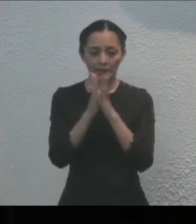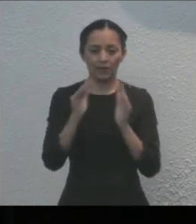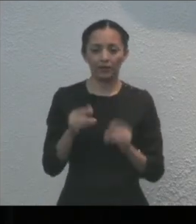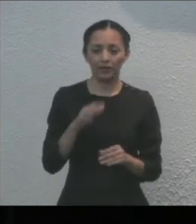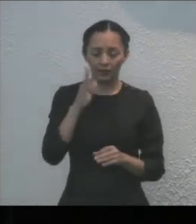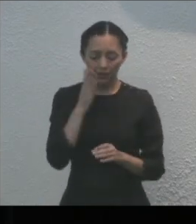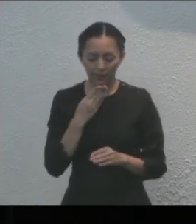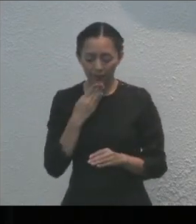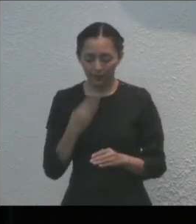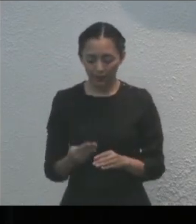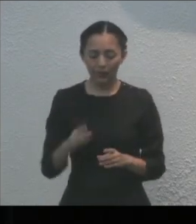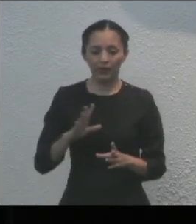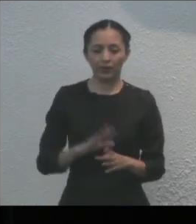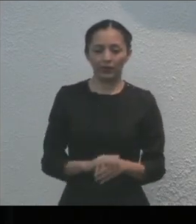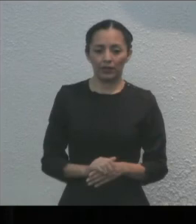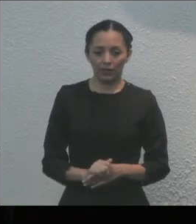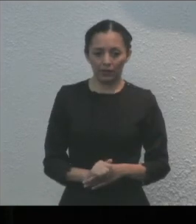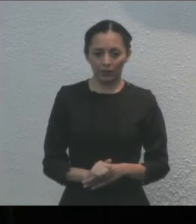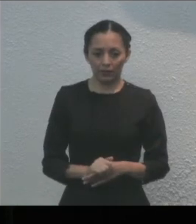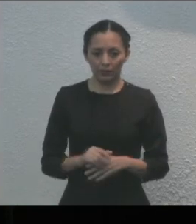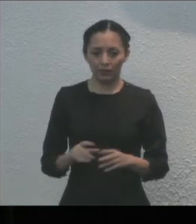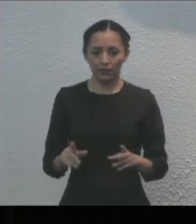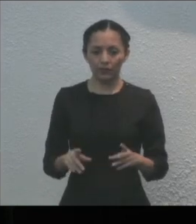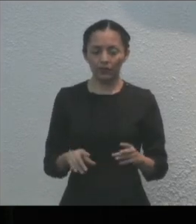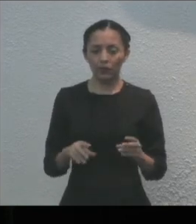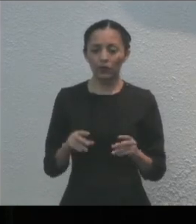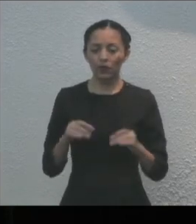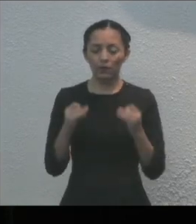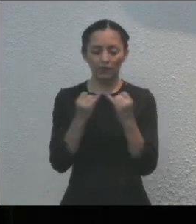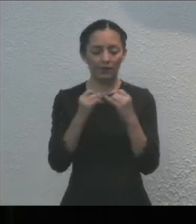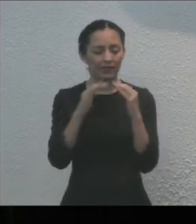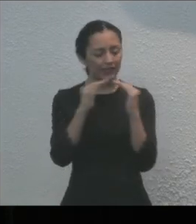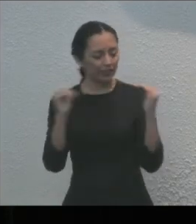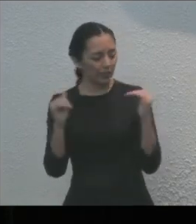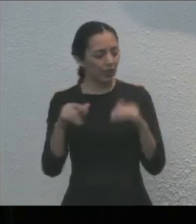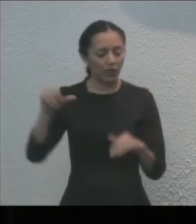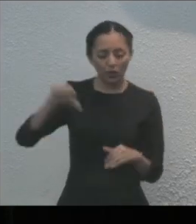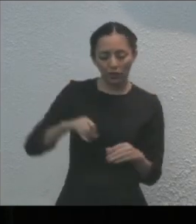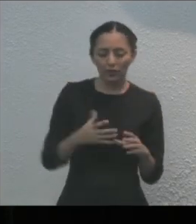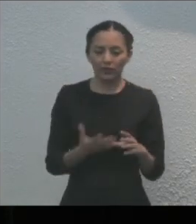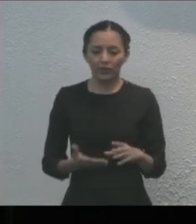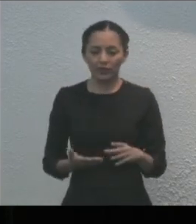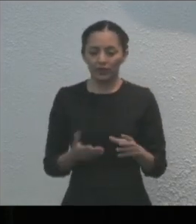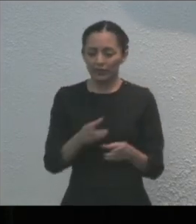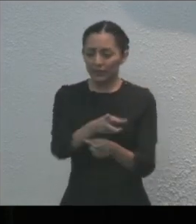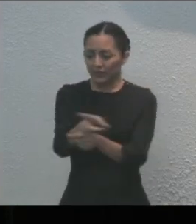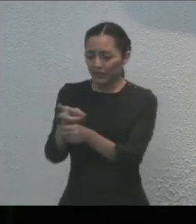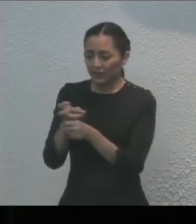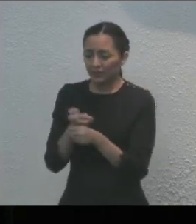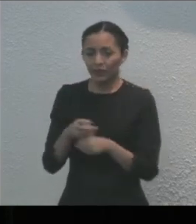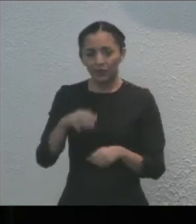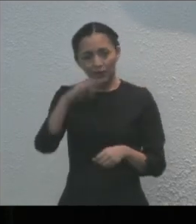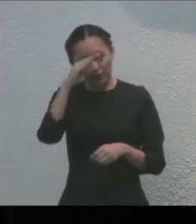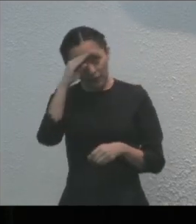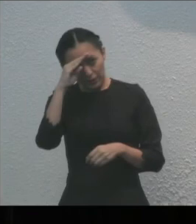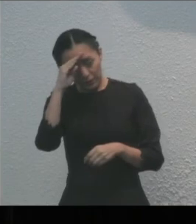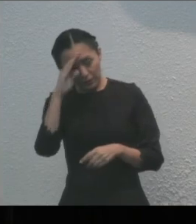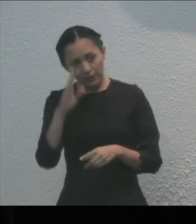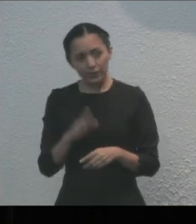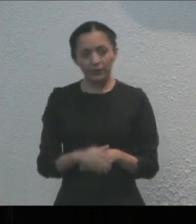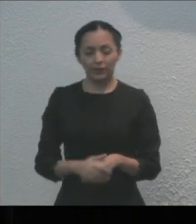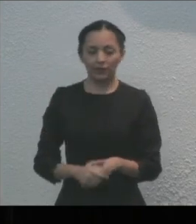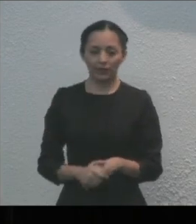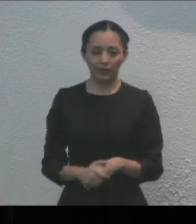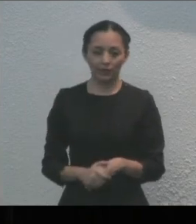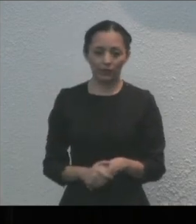sensibles y tendremos un mundo más igualitario. Hoy les invito a que sea un día de reflexión. A que sea un